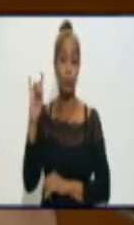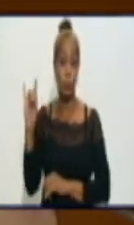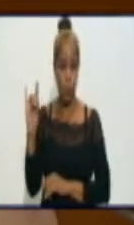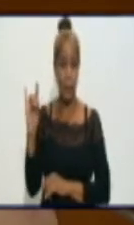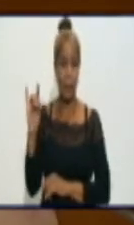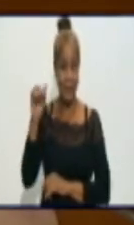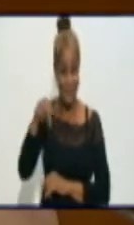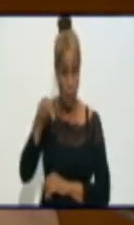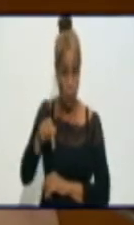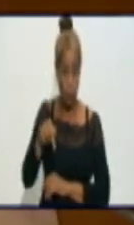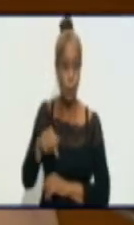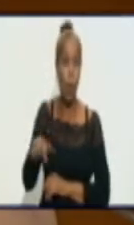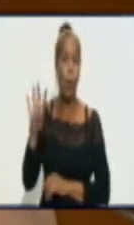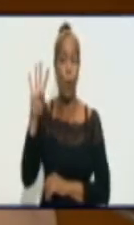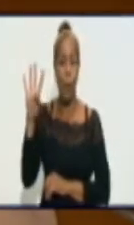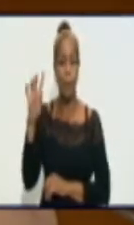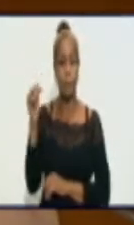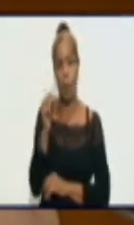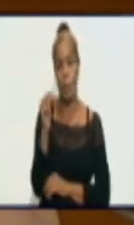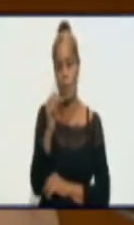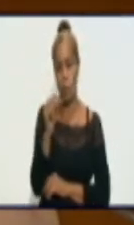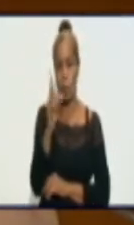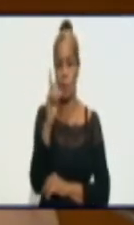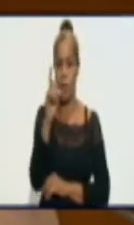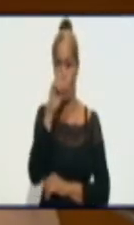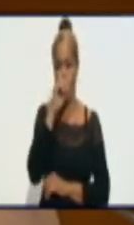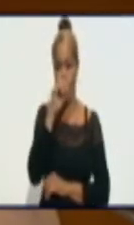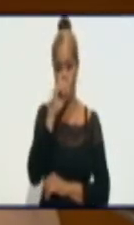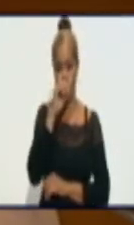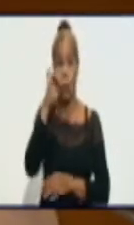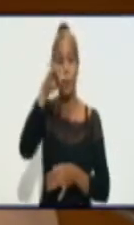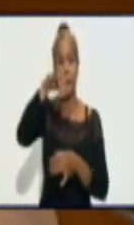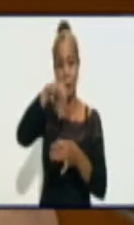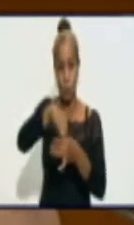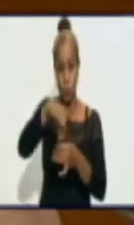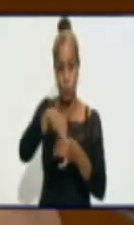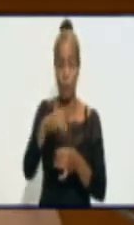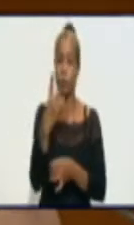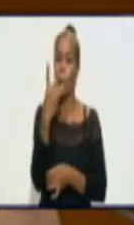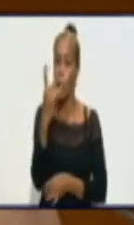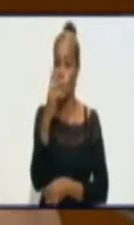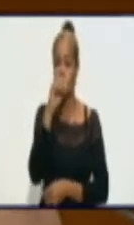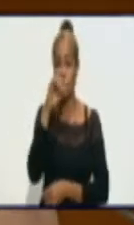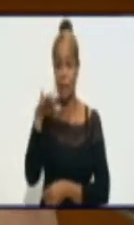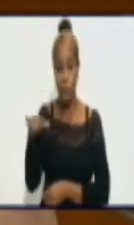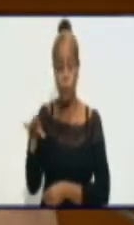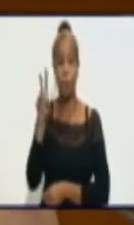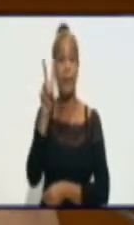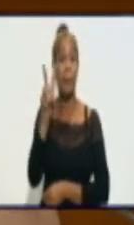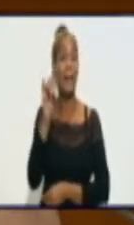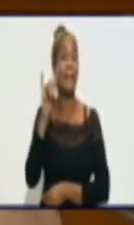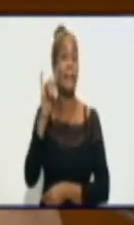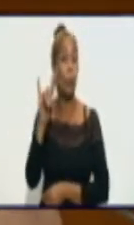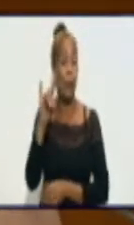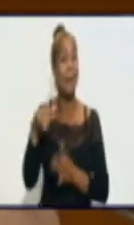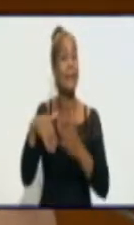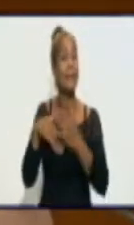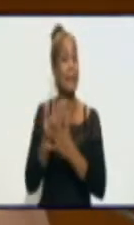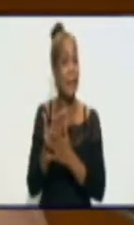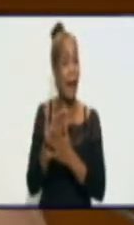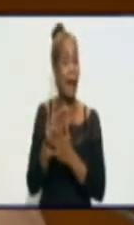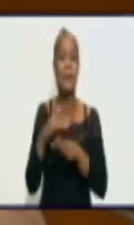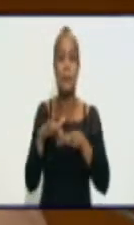menores de un año. Lamentablemente. Incluyendo uno que lo que tiene son 29 días de nacido. Y ya es reportado, confirmado la COVID.